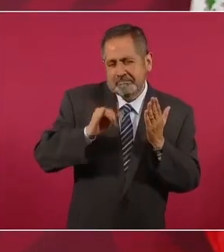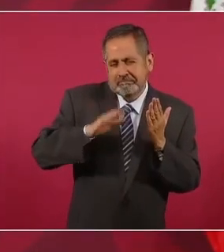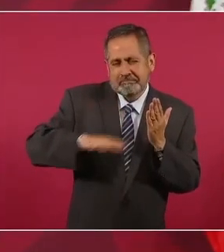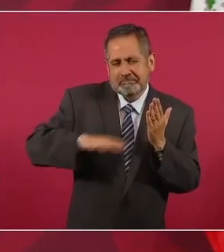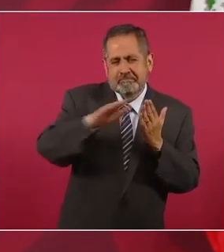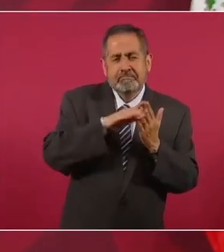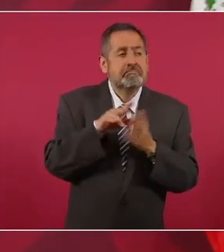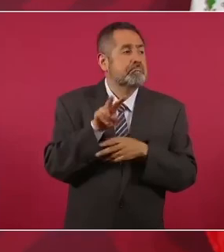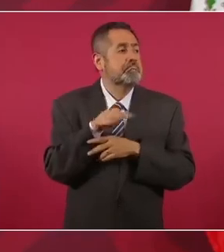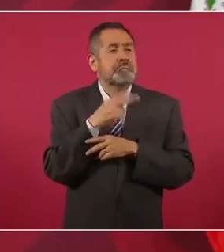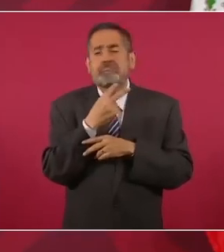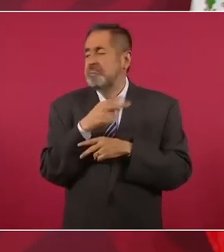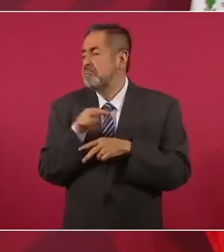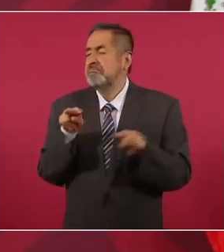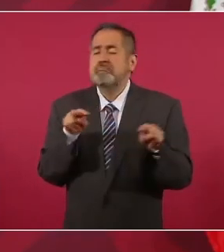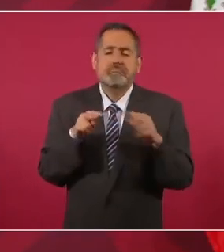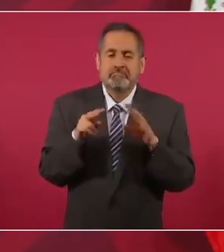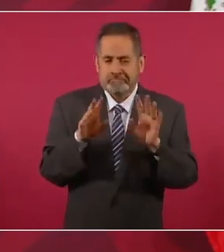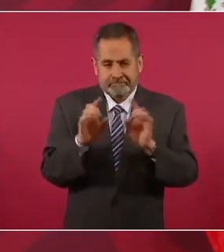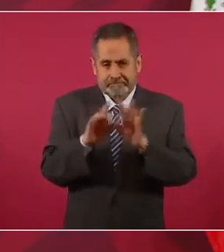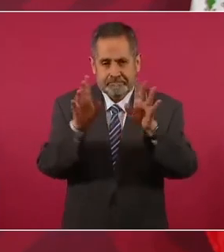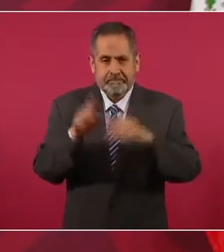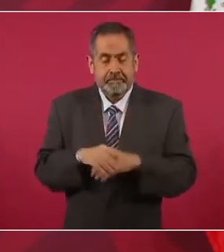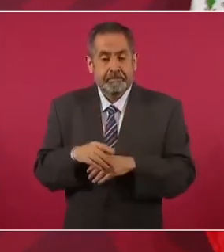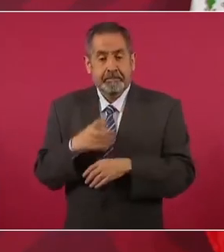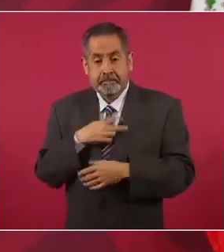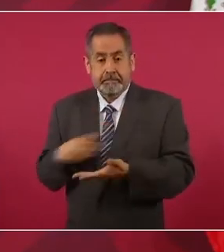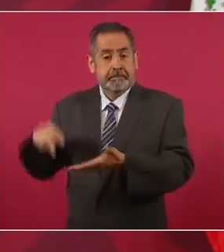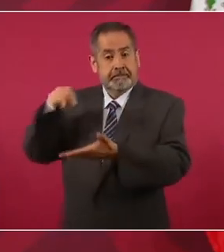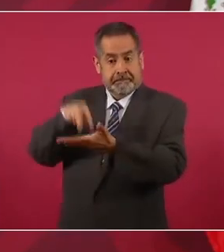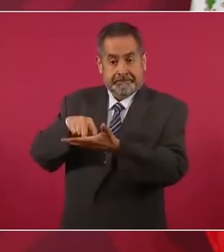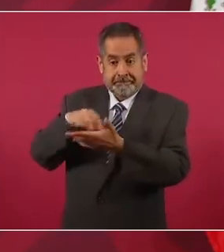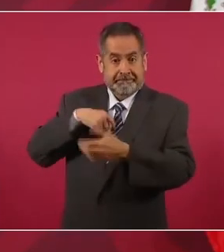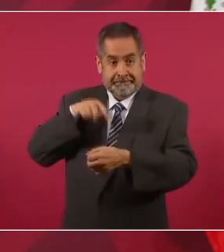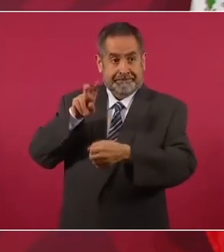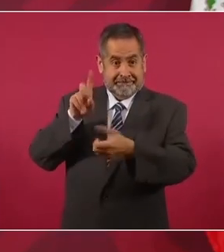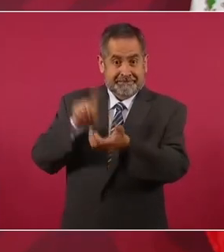volteando a ver. Entonces, de repente yo me paraba y hablaba ahí